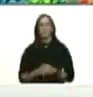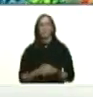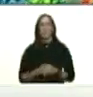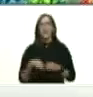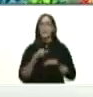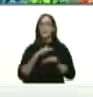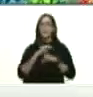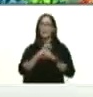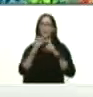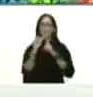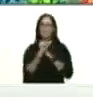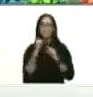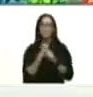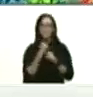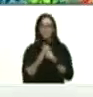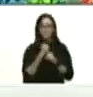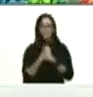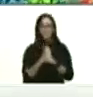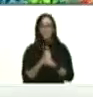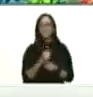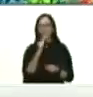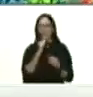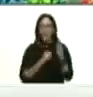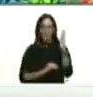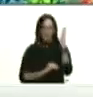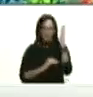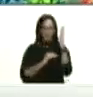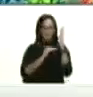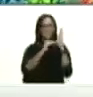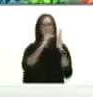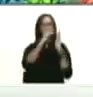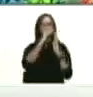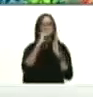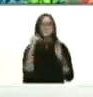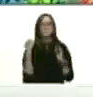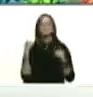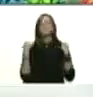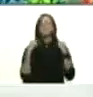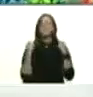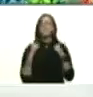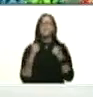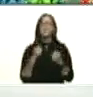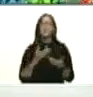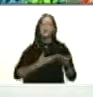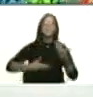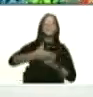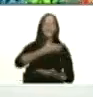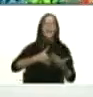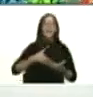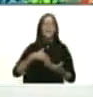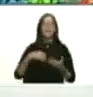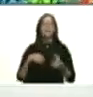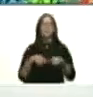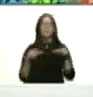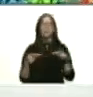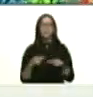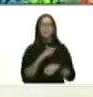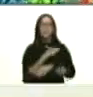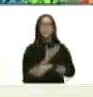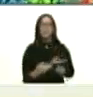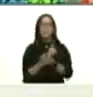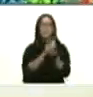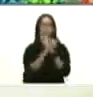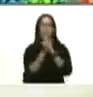estamos trabajando también para la siembra del agua tenemos que prácticamente revertir estos efectos fuertes del cambio climático